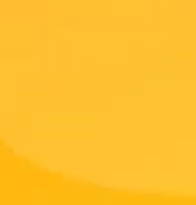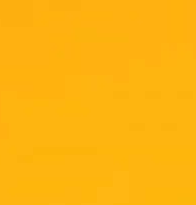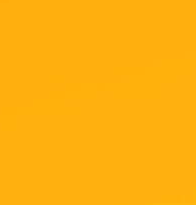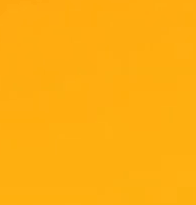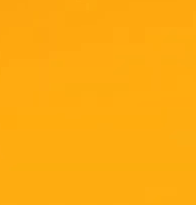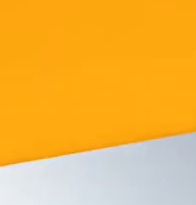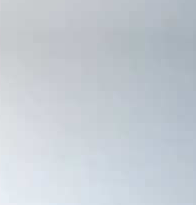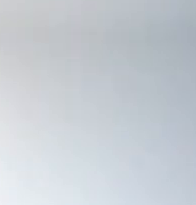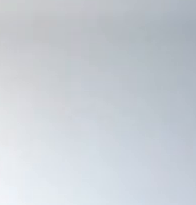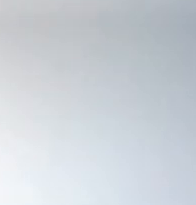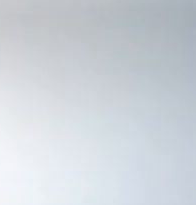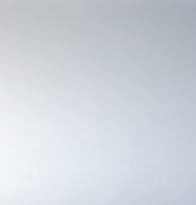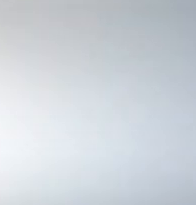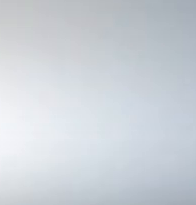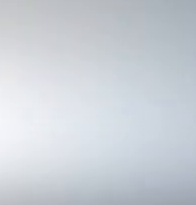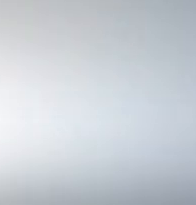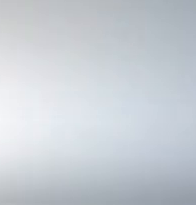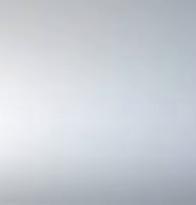chau